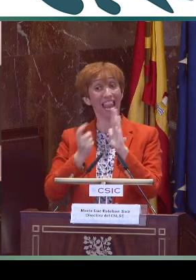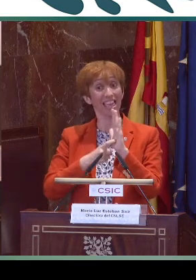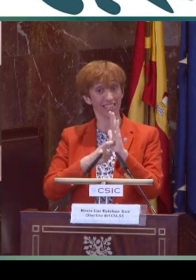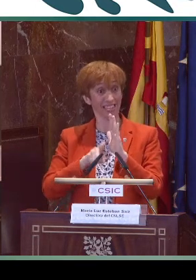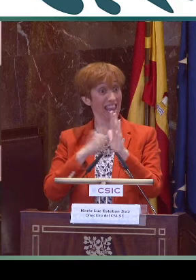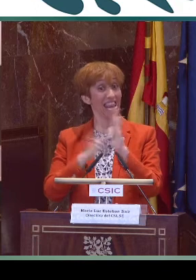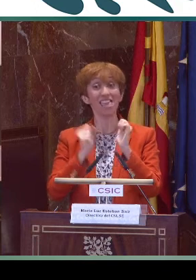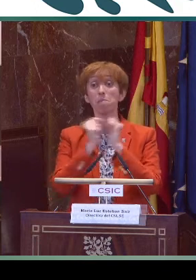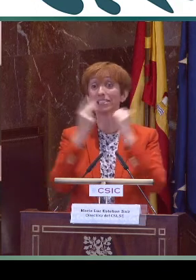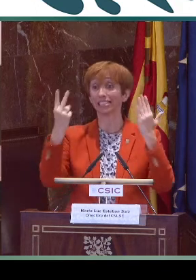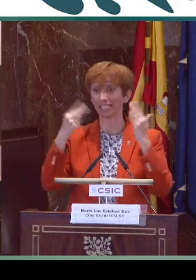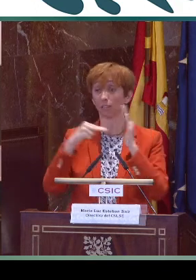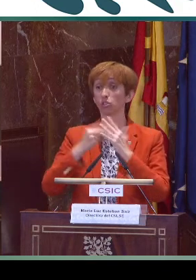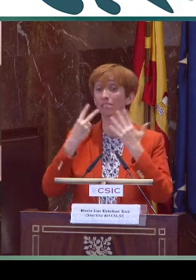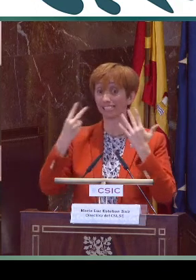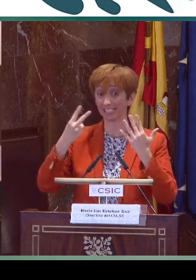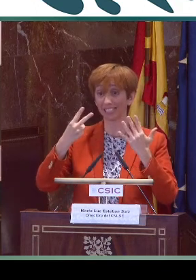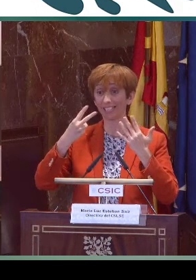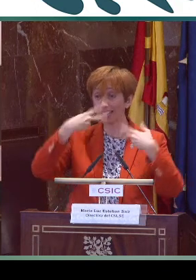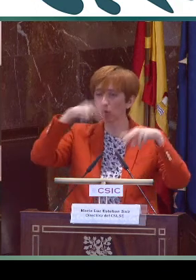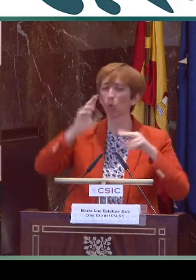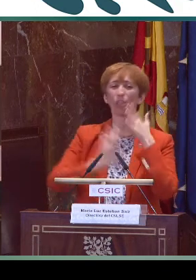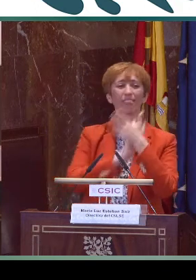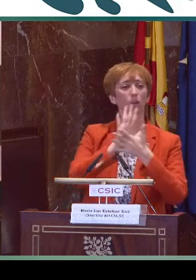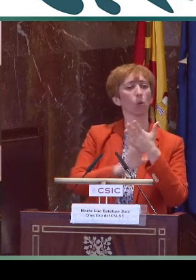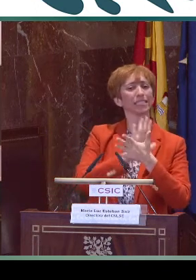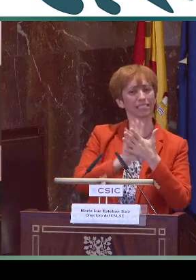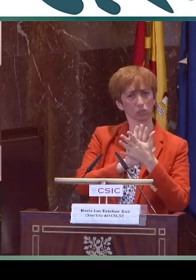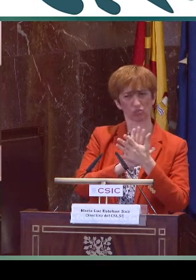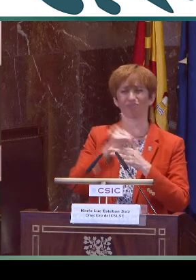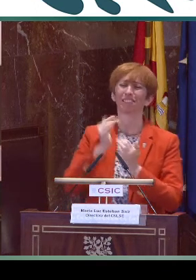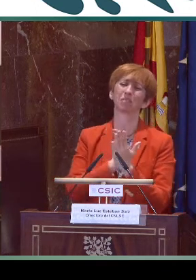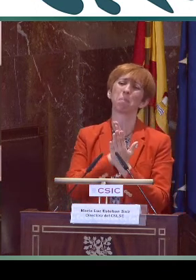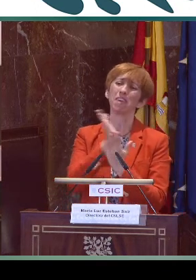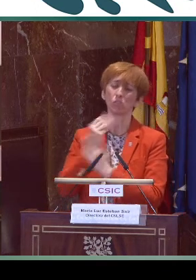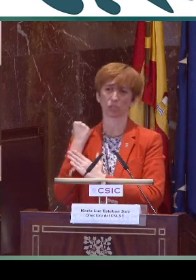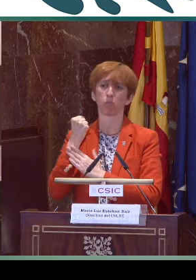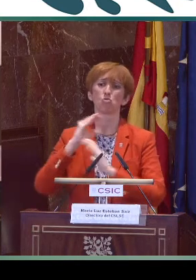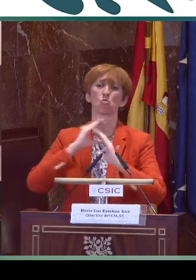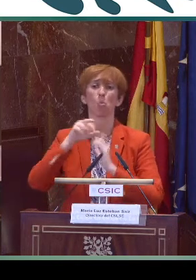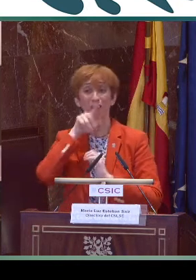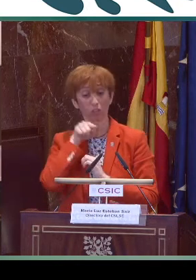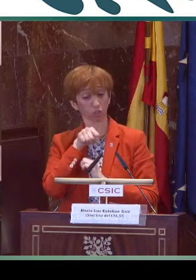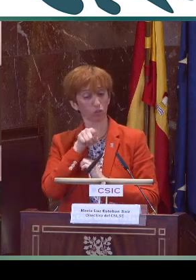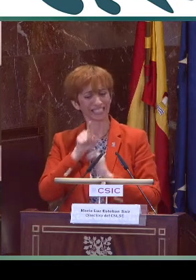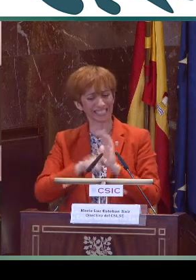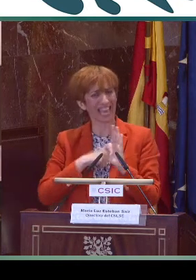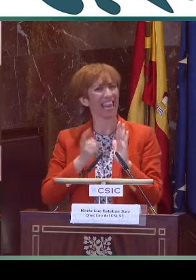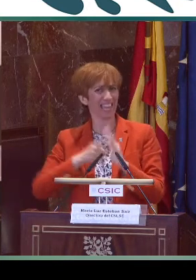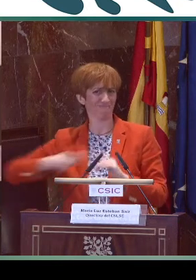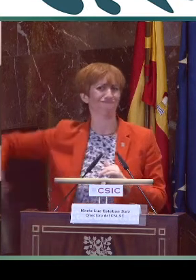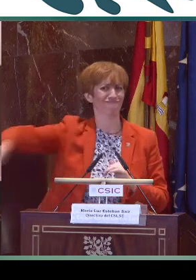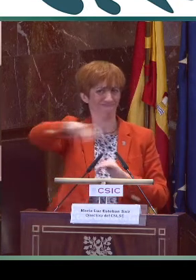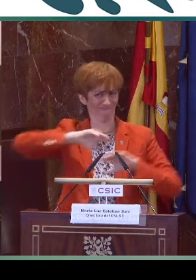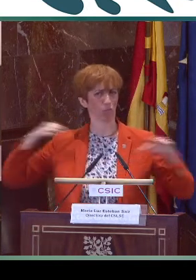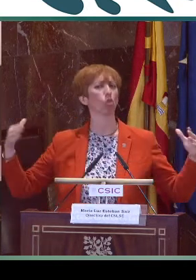y este Congreso se centra, también en la Ley 27-2007, que reconoce las lenguas de signos y